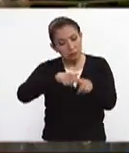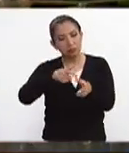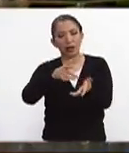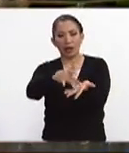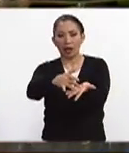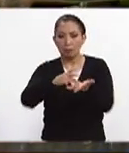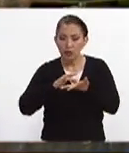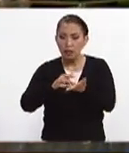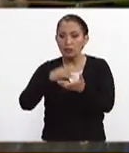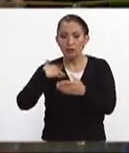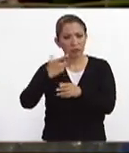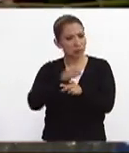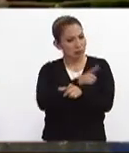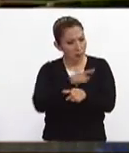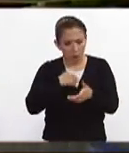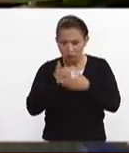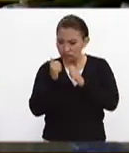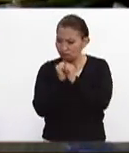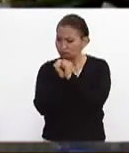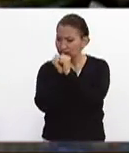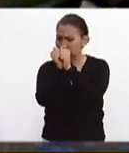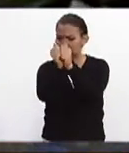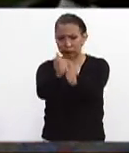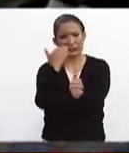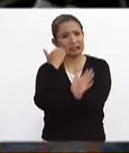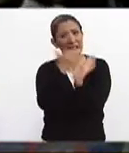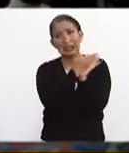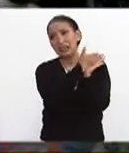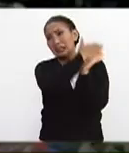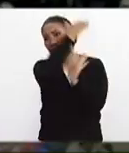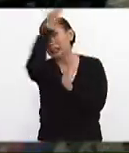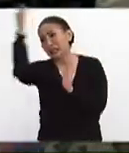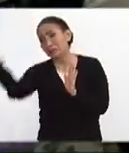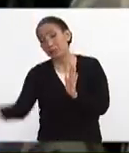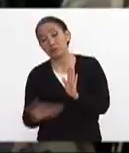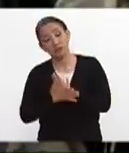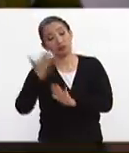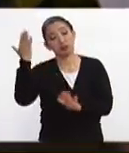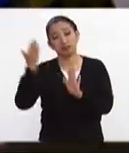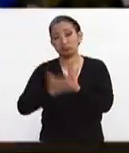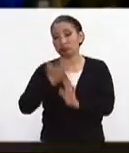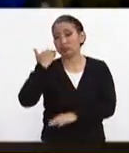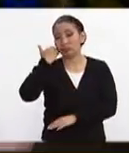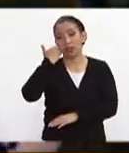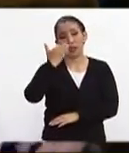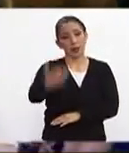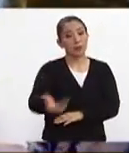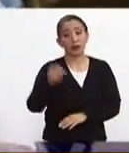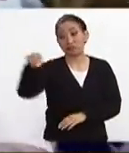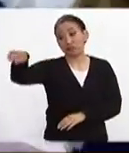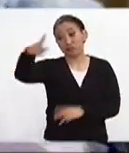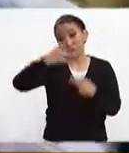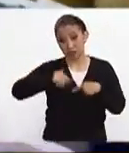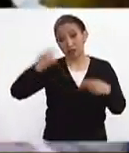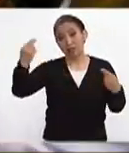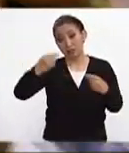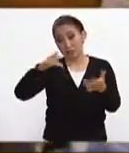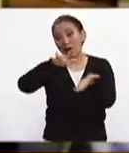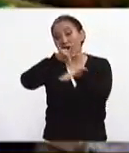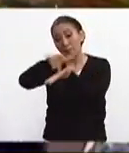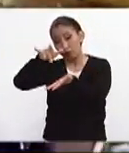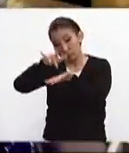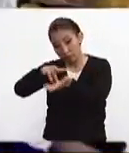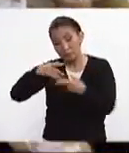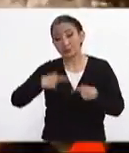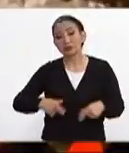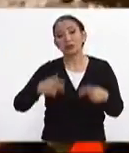tenemos que acompañar a la gente durante un buen rato porque pues la reconstrucción va a tomar tiempo esta gente necesita del apoyo de